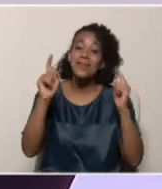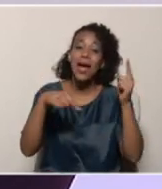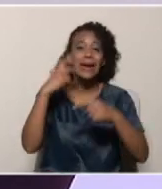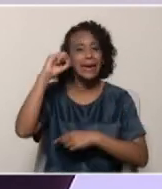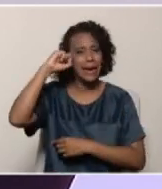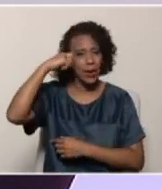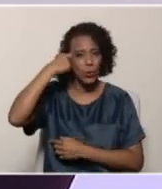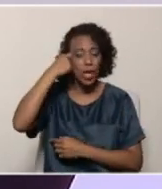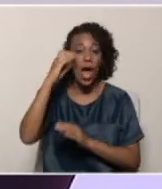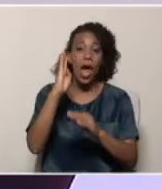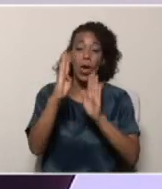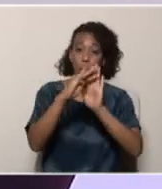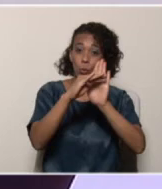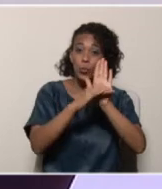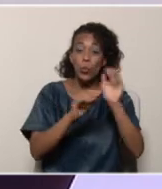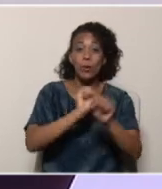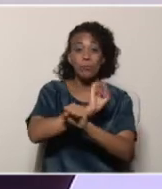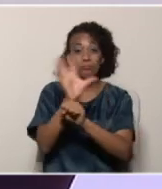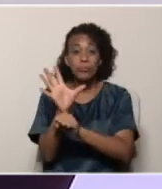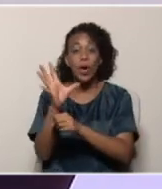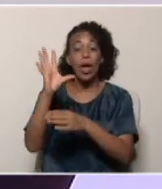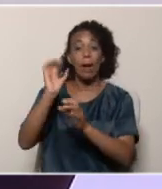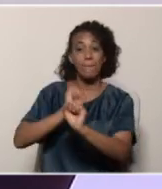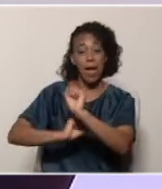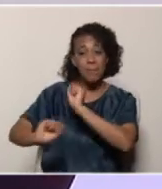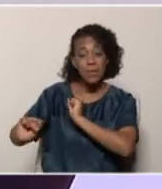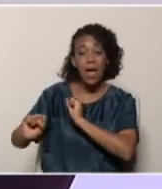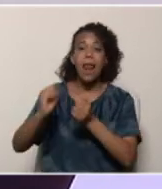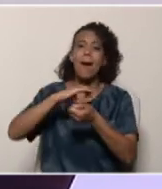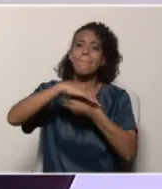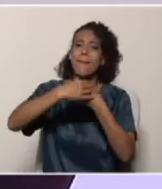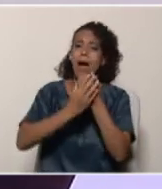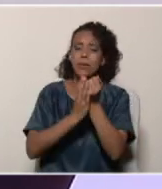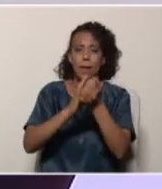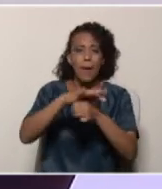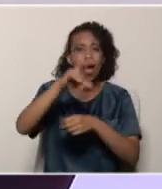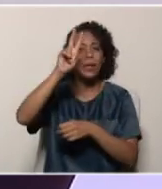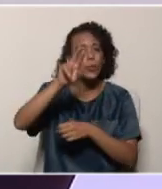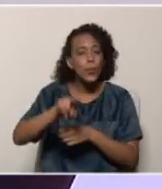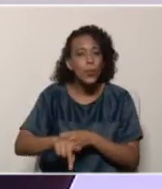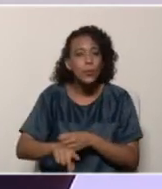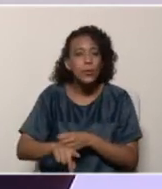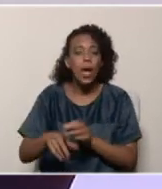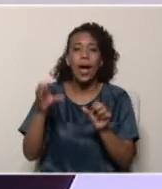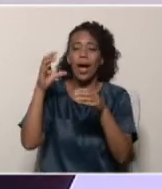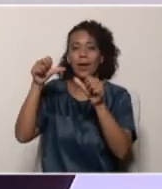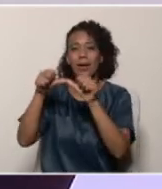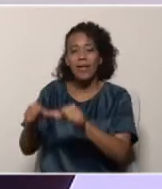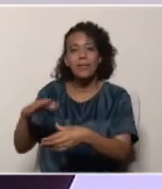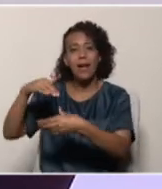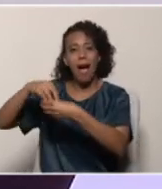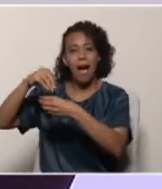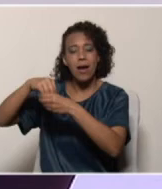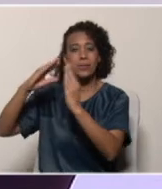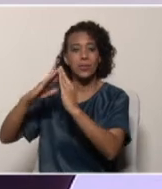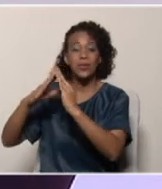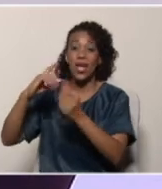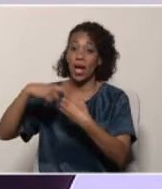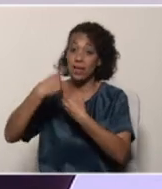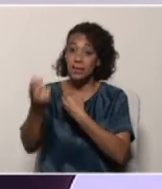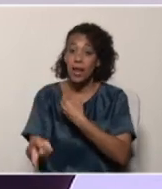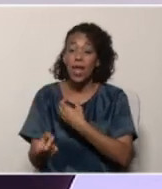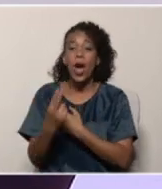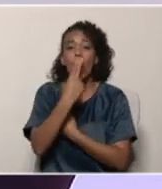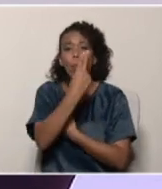recordando las medidas de bioseguridad que debemos seguir, lavarse las manos constantemente, quedarse en casa y si tienes que salir,